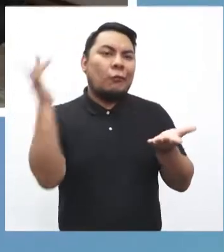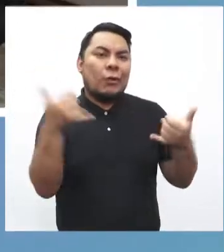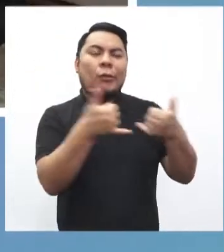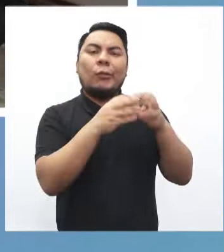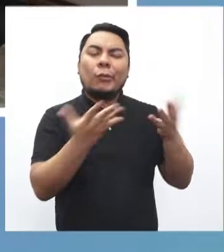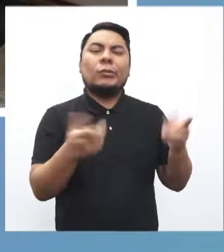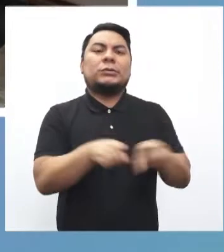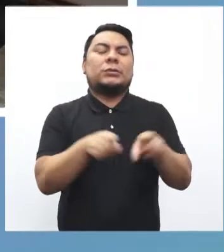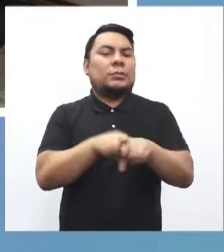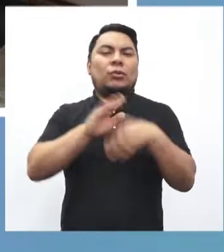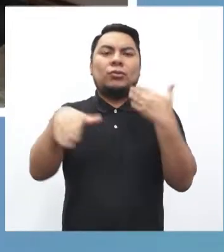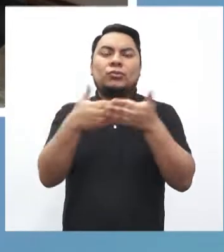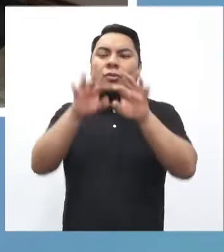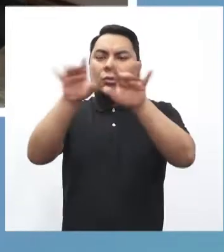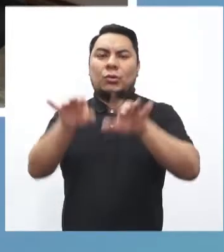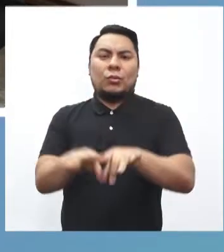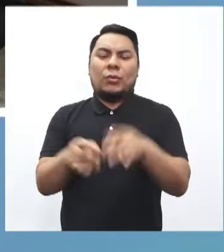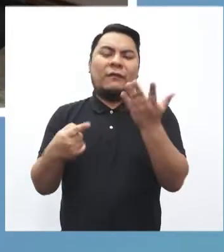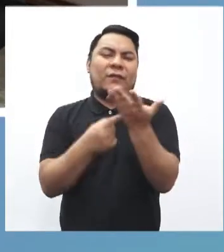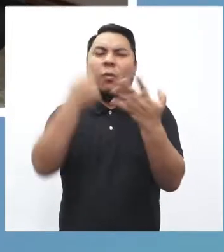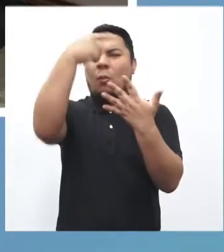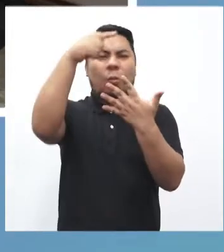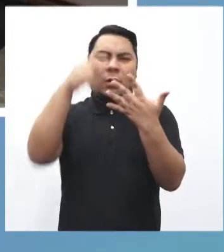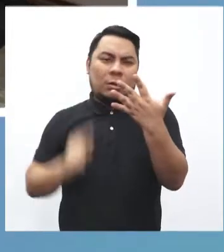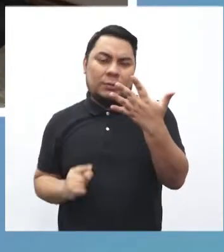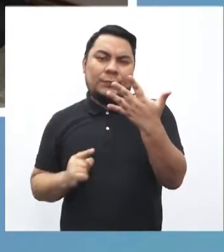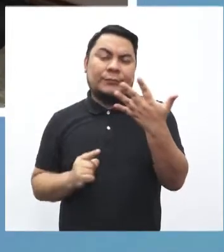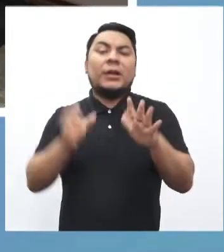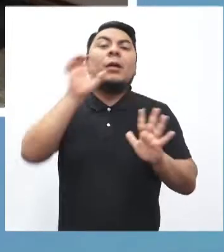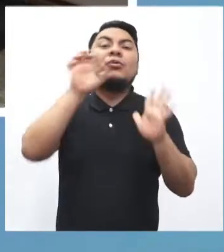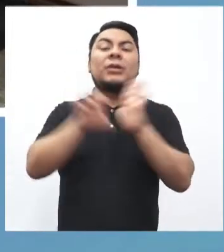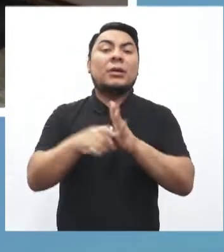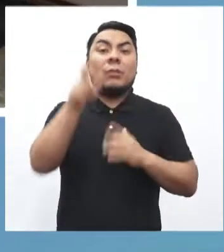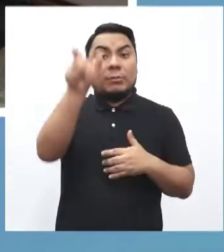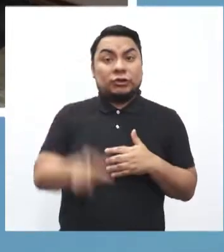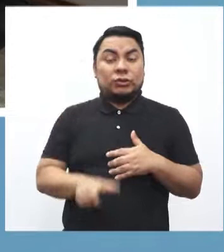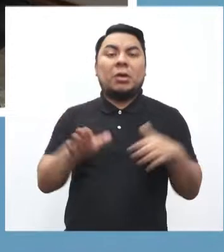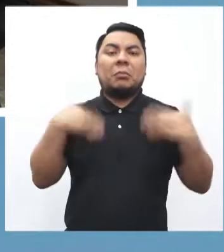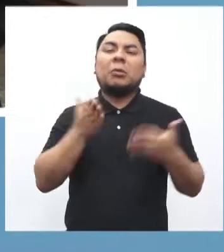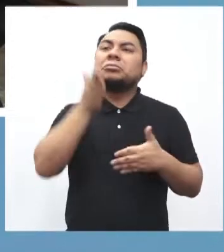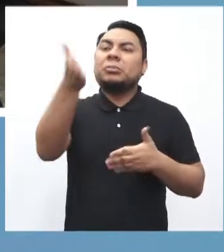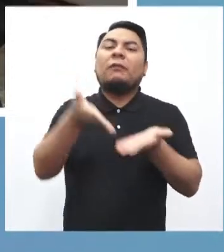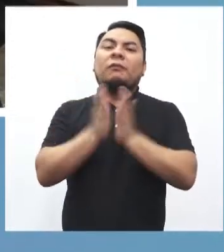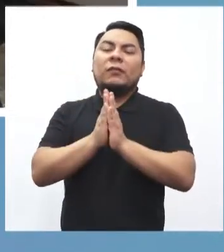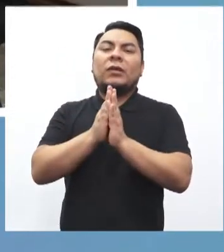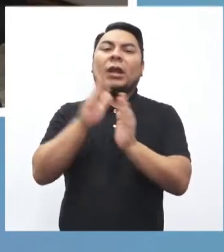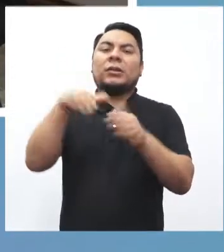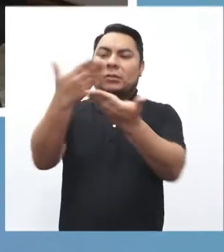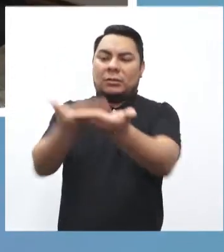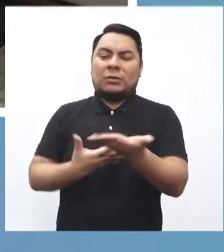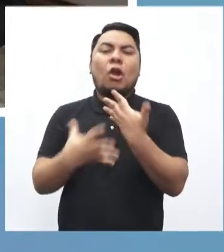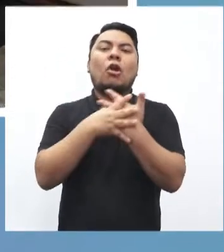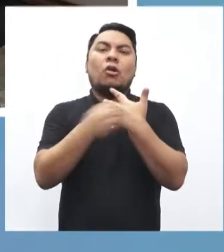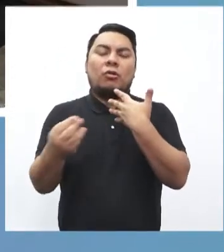soporte magnético digital o cualquier otro formato. Así, por ejemplo, una persona podría solicitar acceder a la